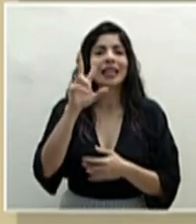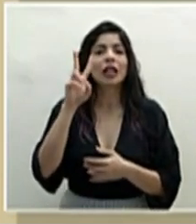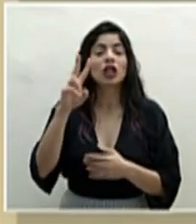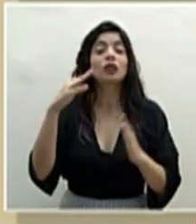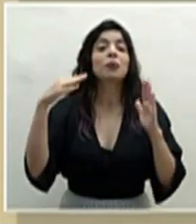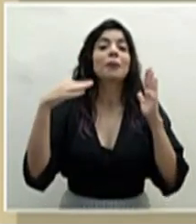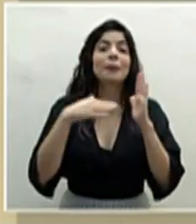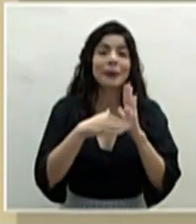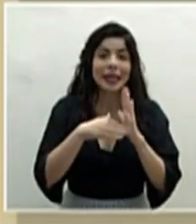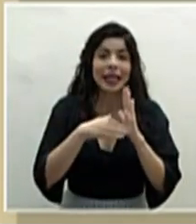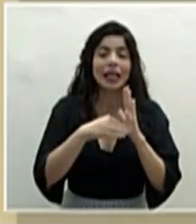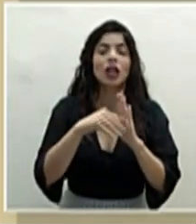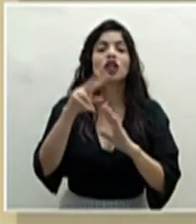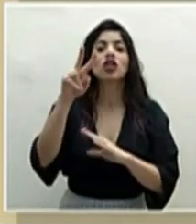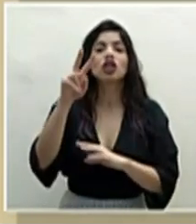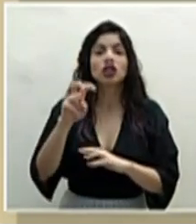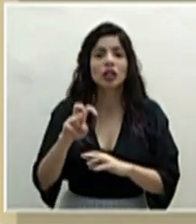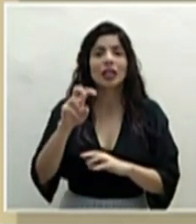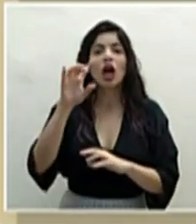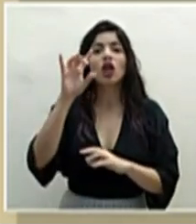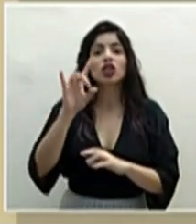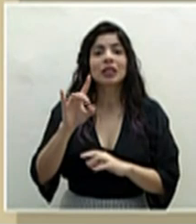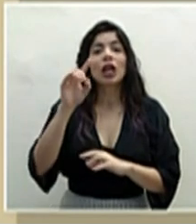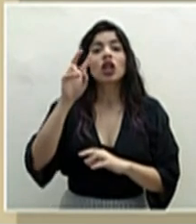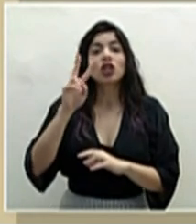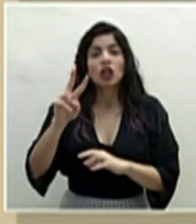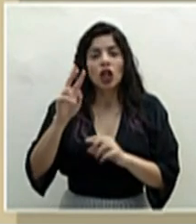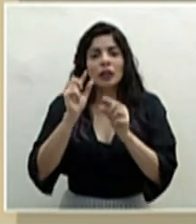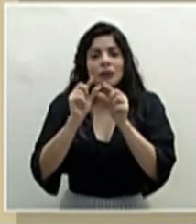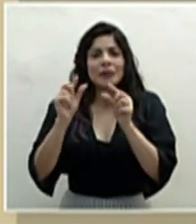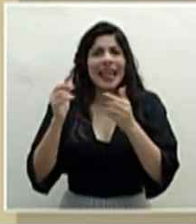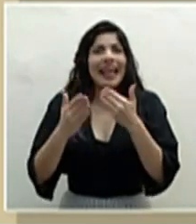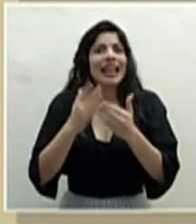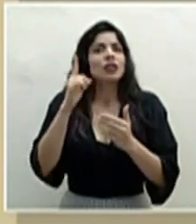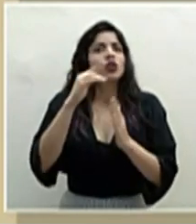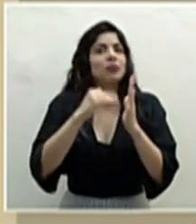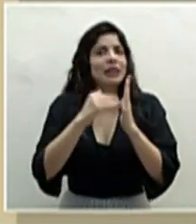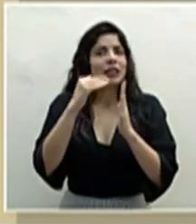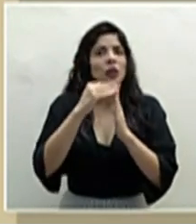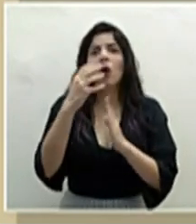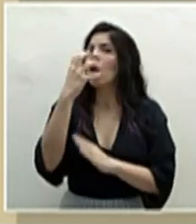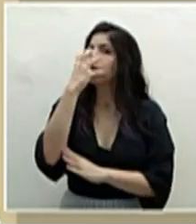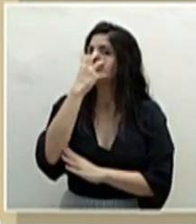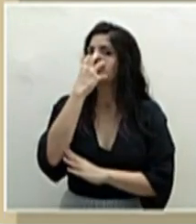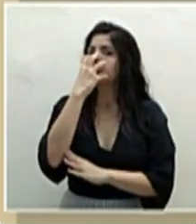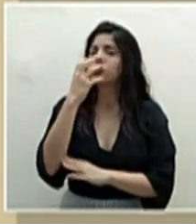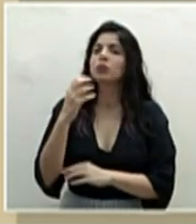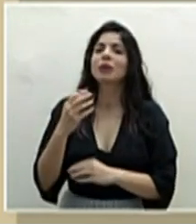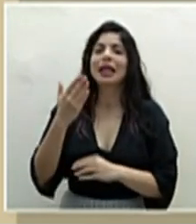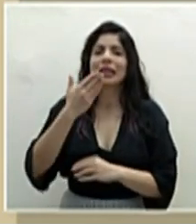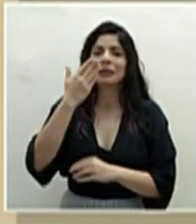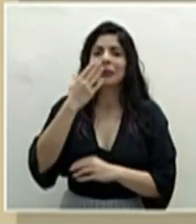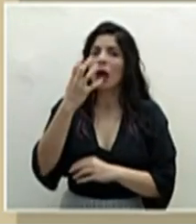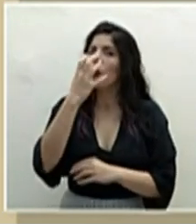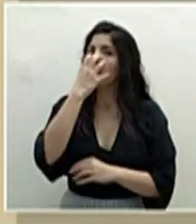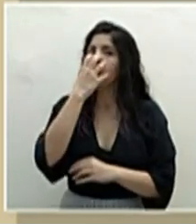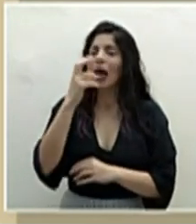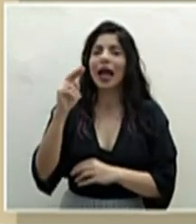.282 piezas, casi un millón de mascarillas o de respiradores